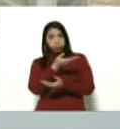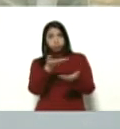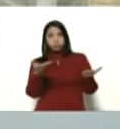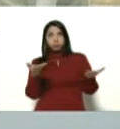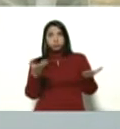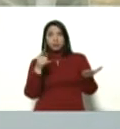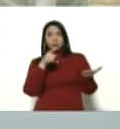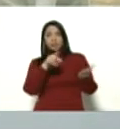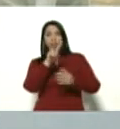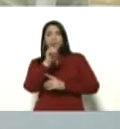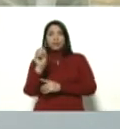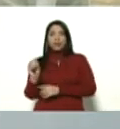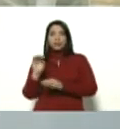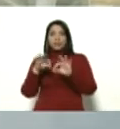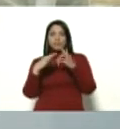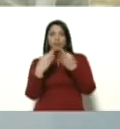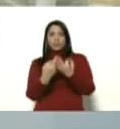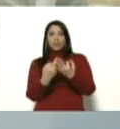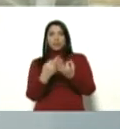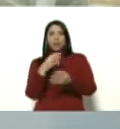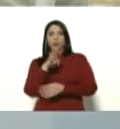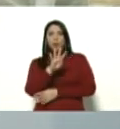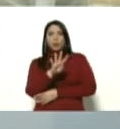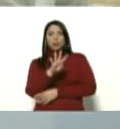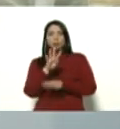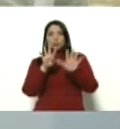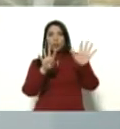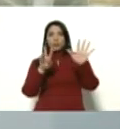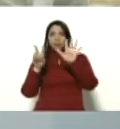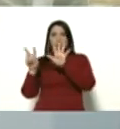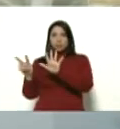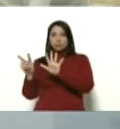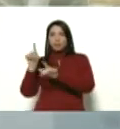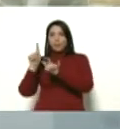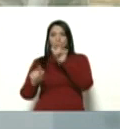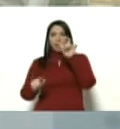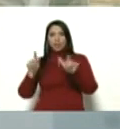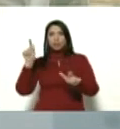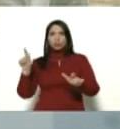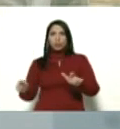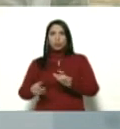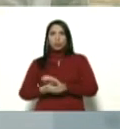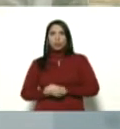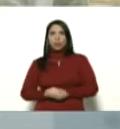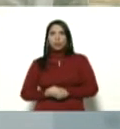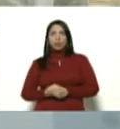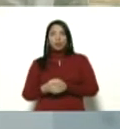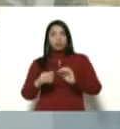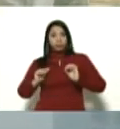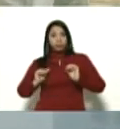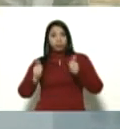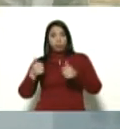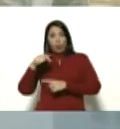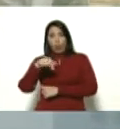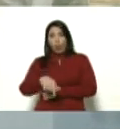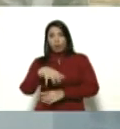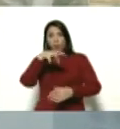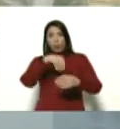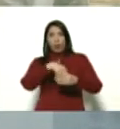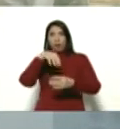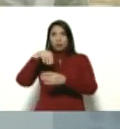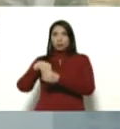120 familias, 497 personas que a partir de hoy en cuarentena